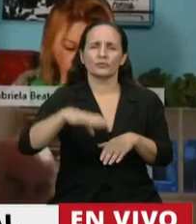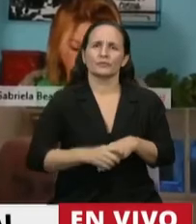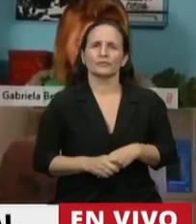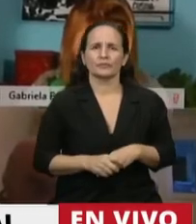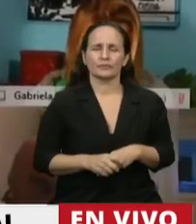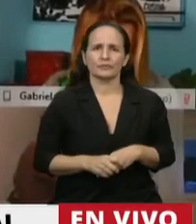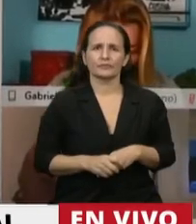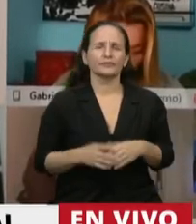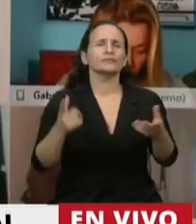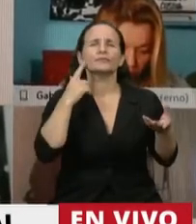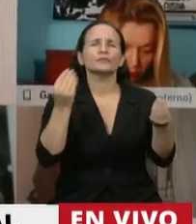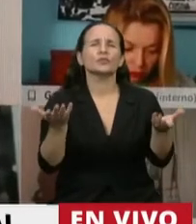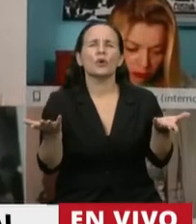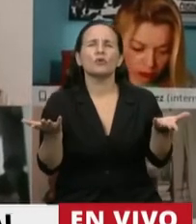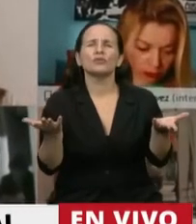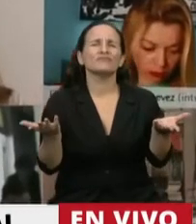¿Cómo?